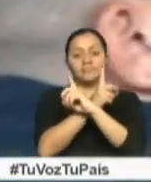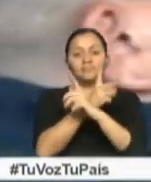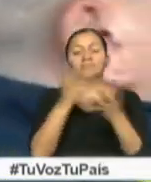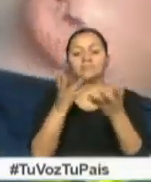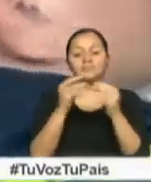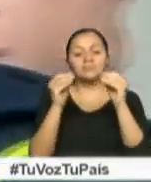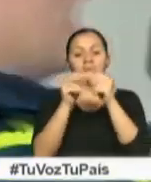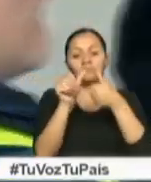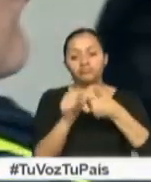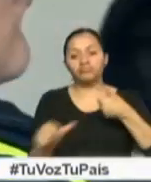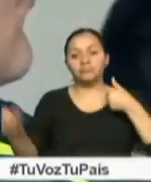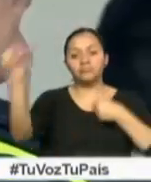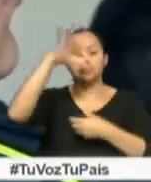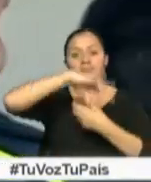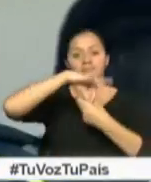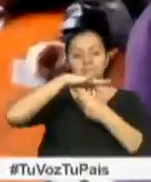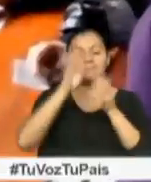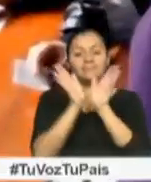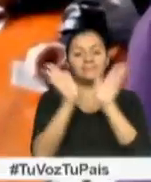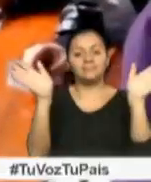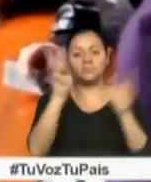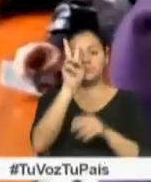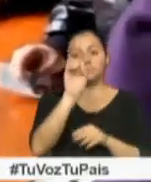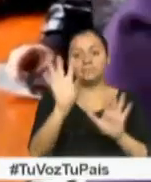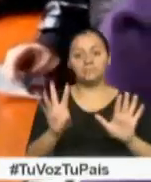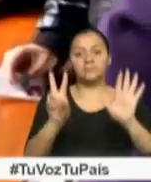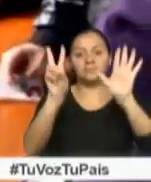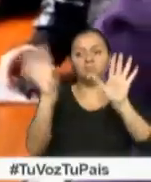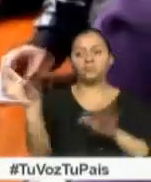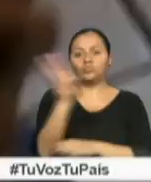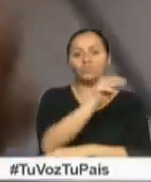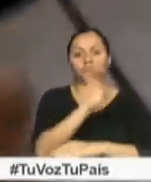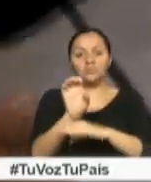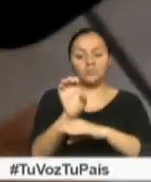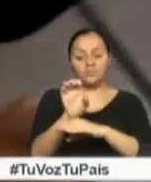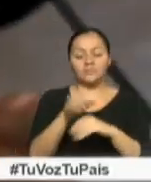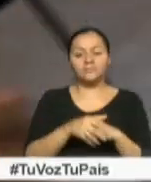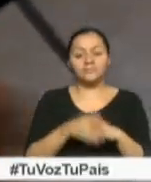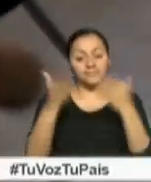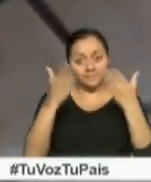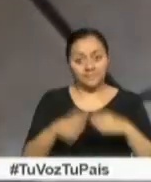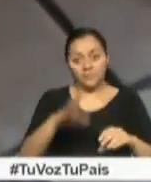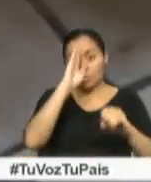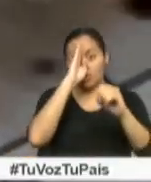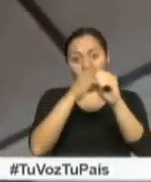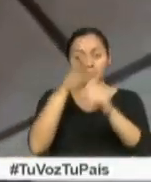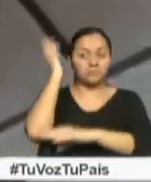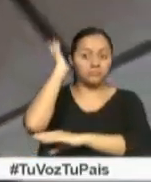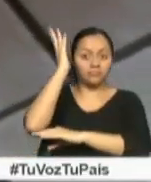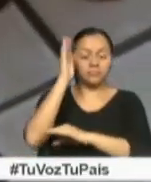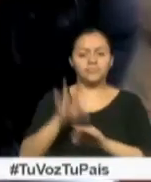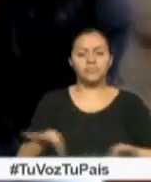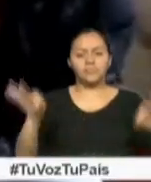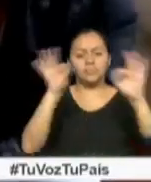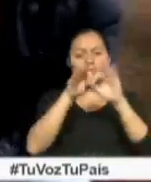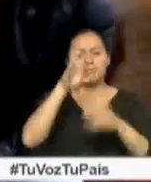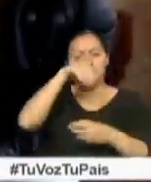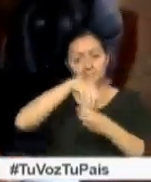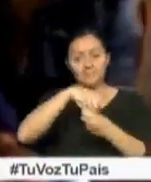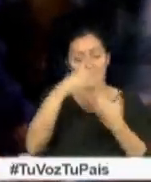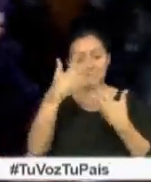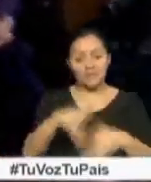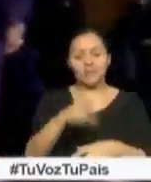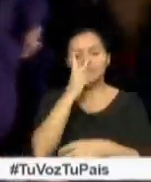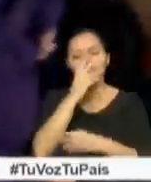durante las elecciones generales 2017 en todo el país. El objetivo de estas charlas impartidas a los agentes del orden